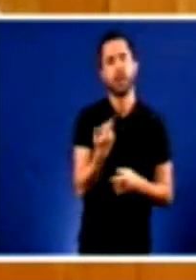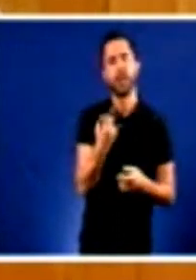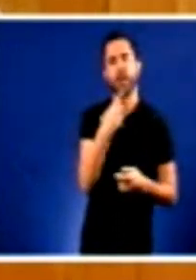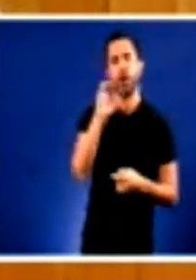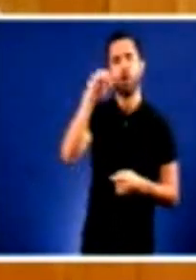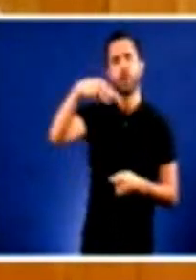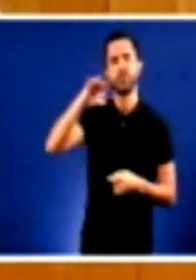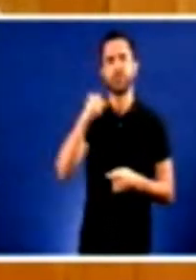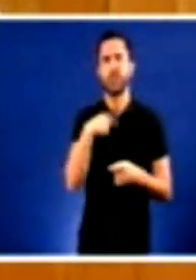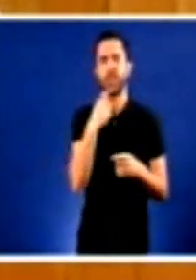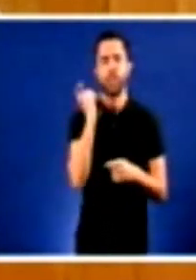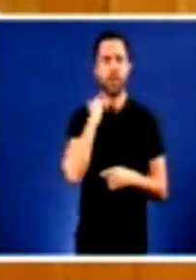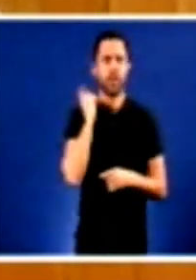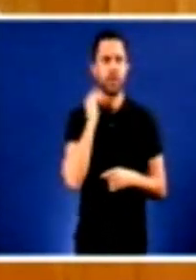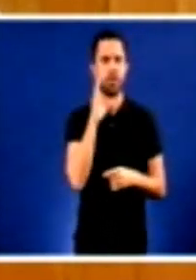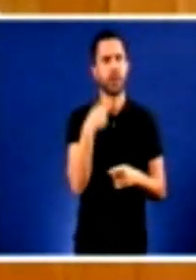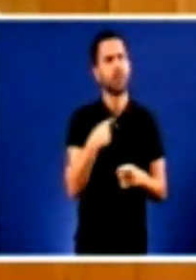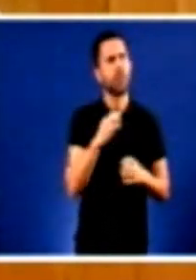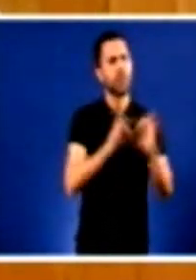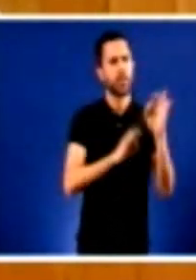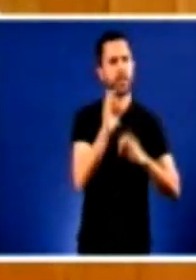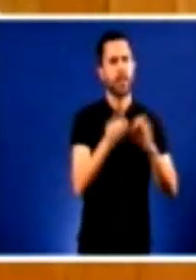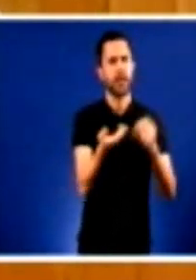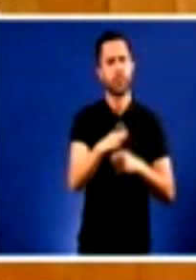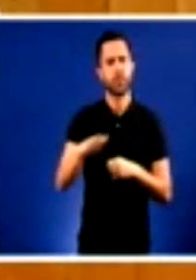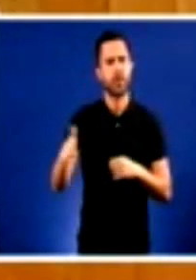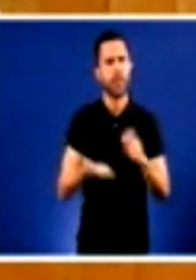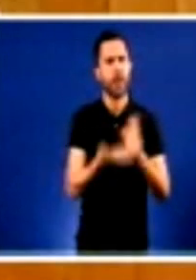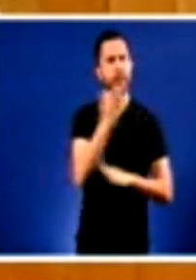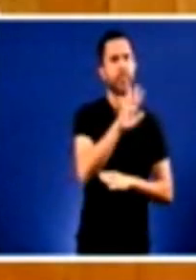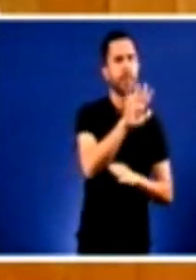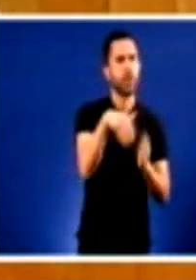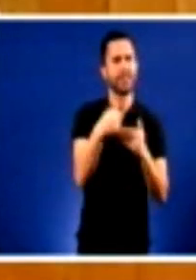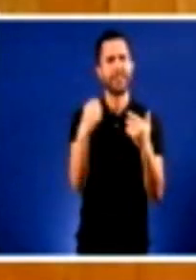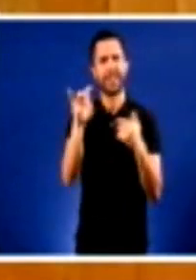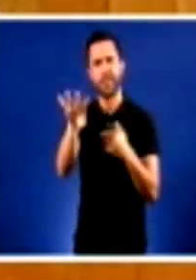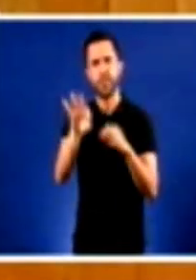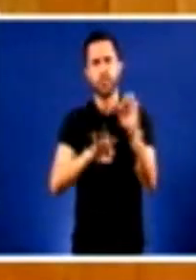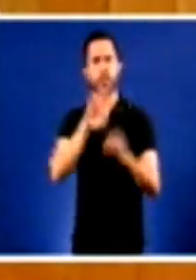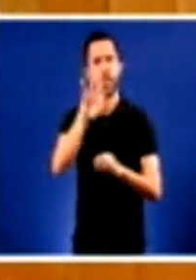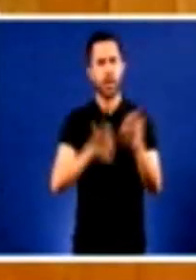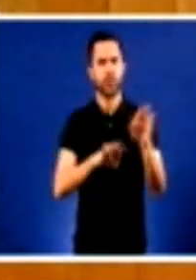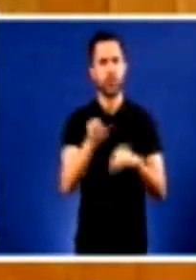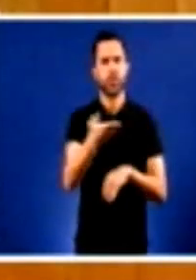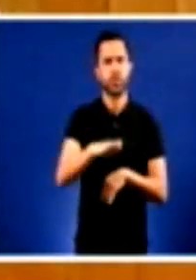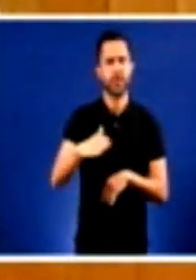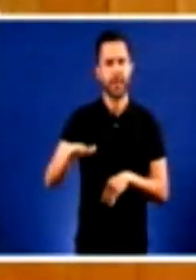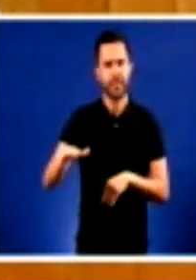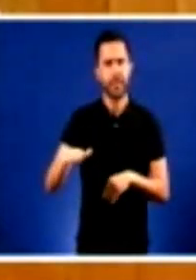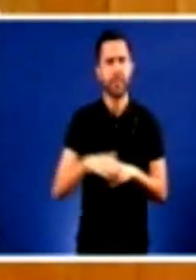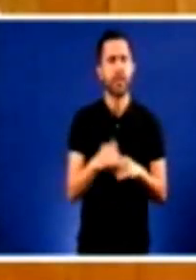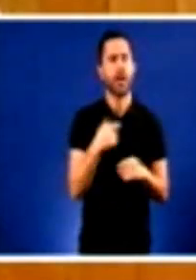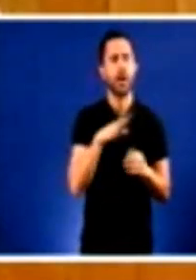asociadas a unha elevada tasa de letalidade entre o 5 e o 15%, incluso cando se disponen de servicios médicos